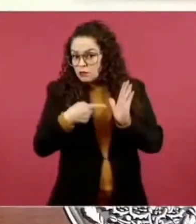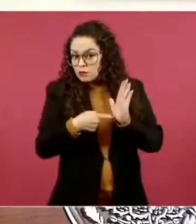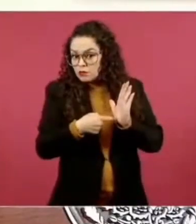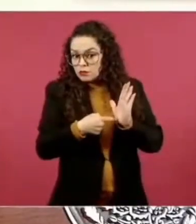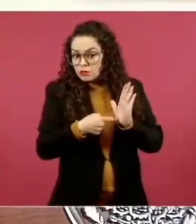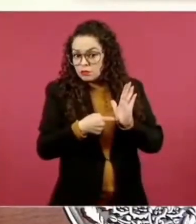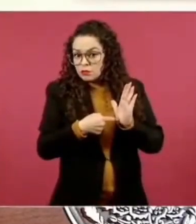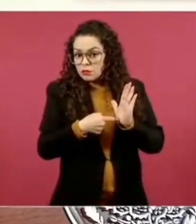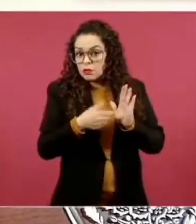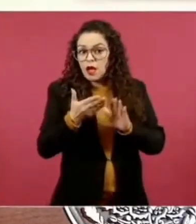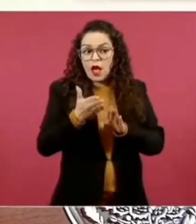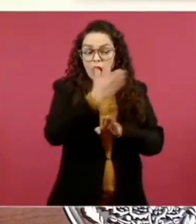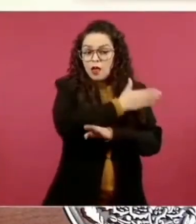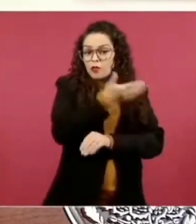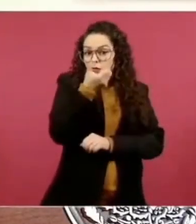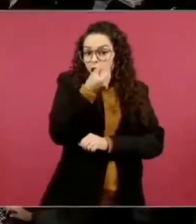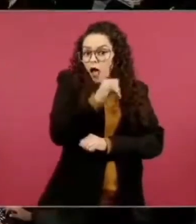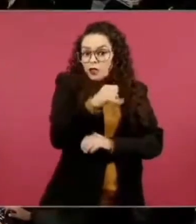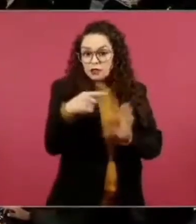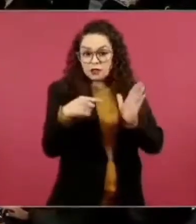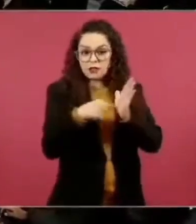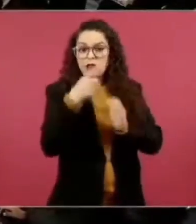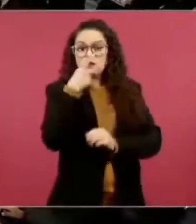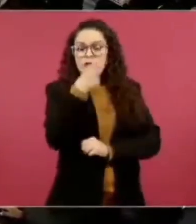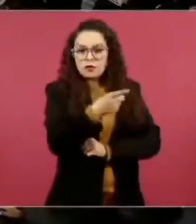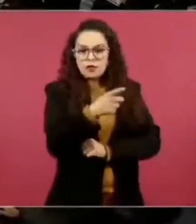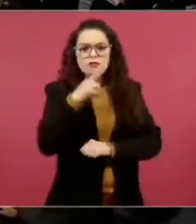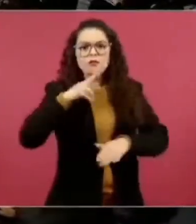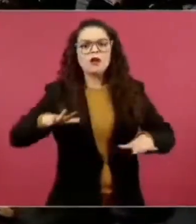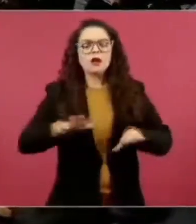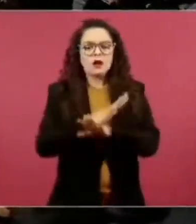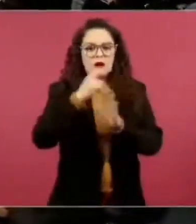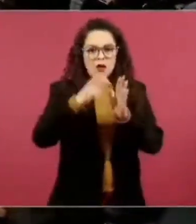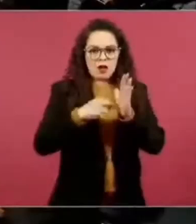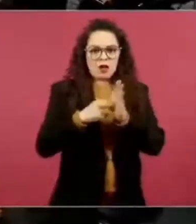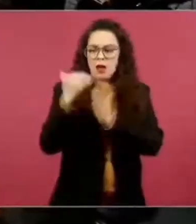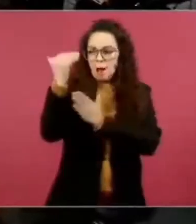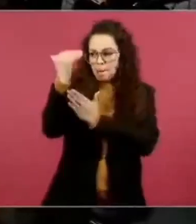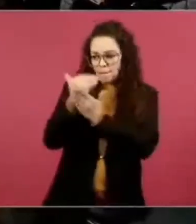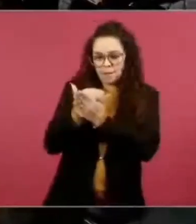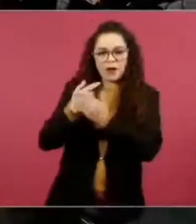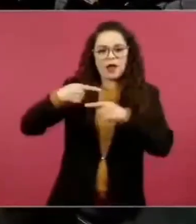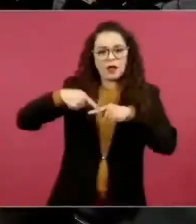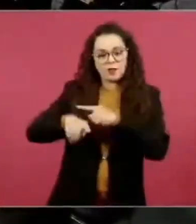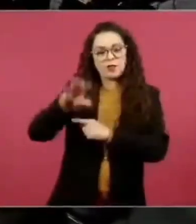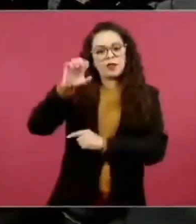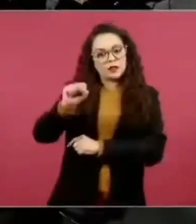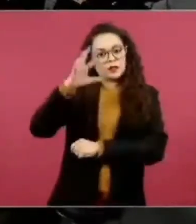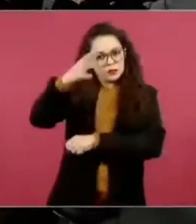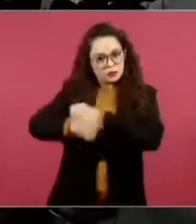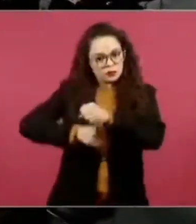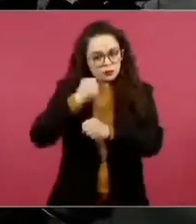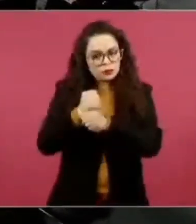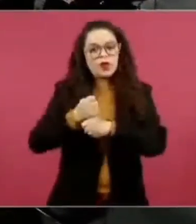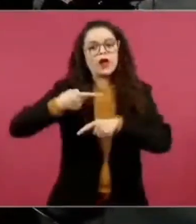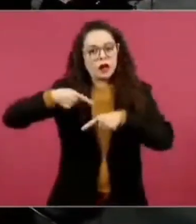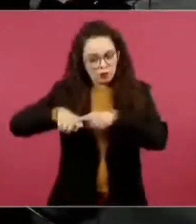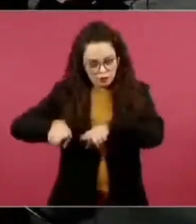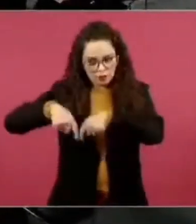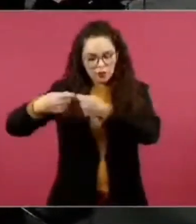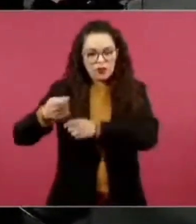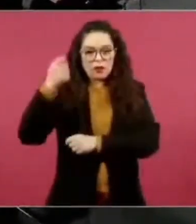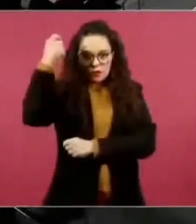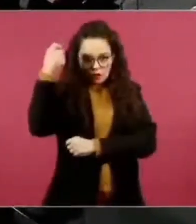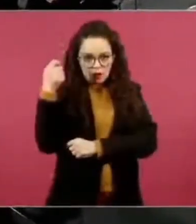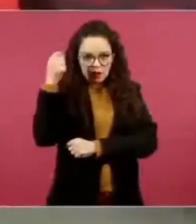así fue el inicio, y que sean los 65, porque ya se está entregando a partir de los 65. ¿Se va a oponer